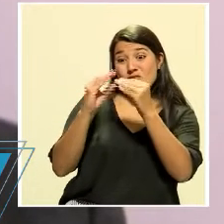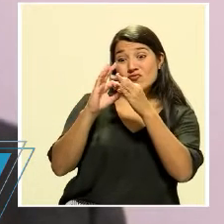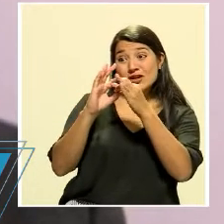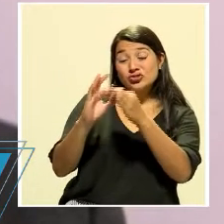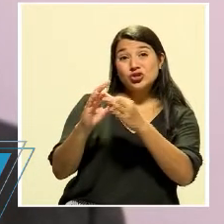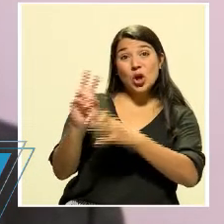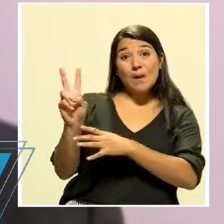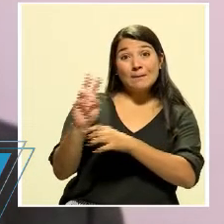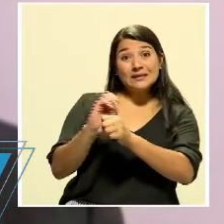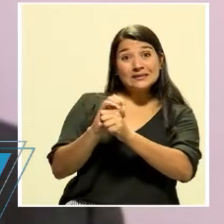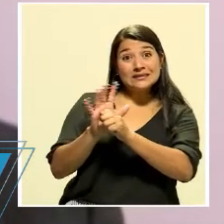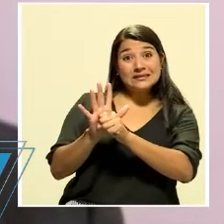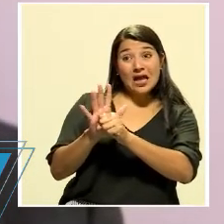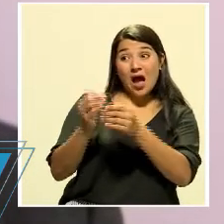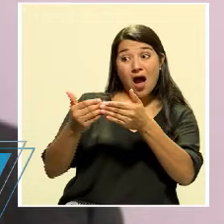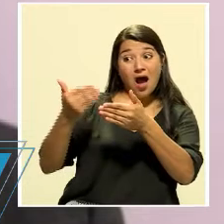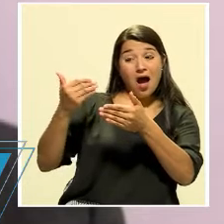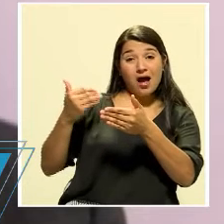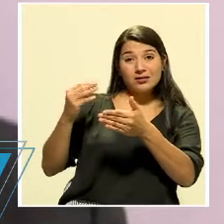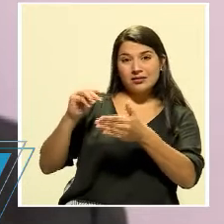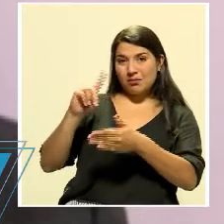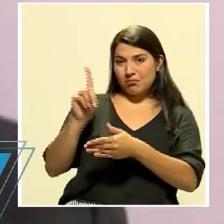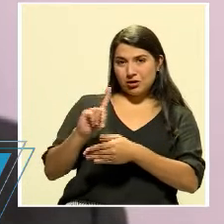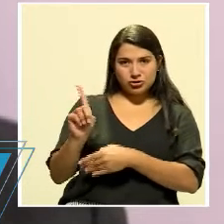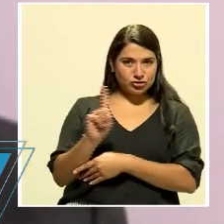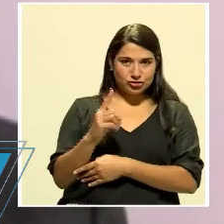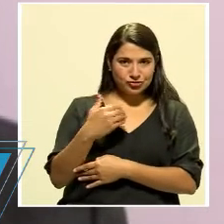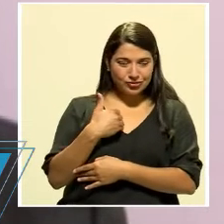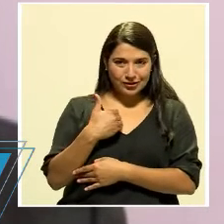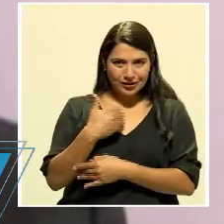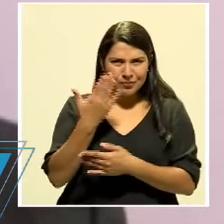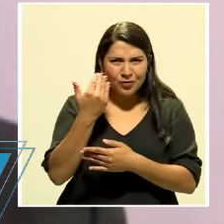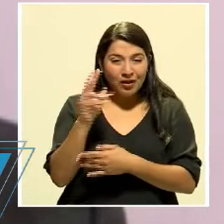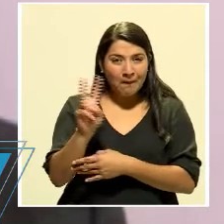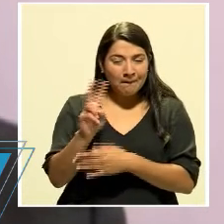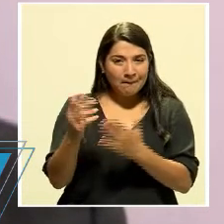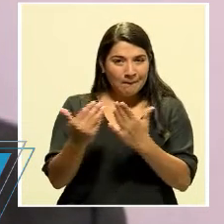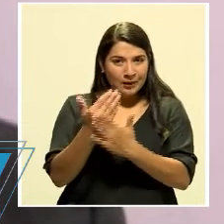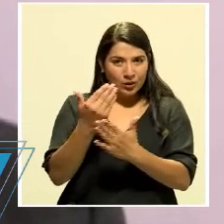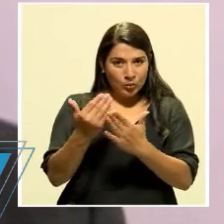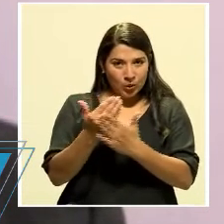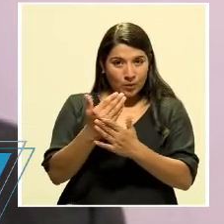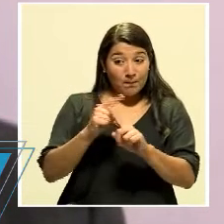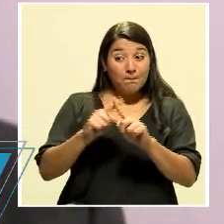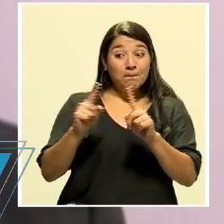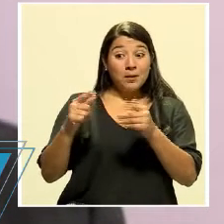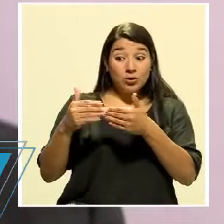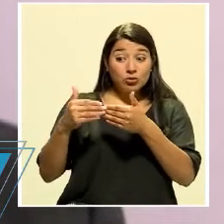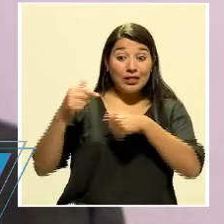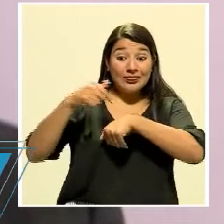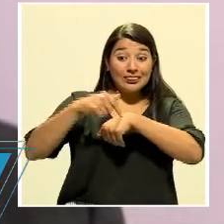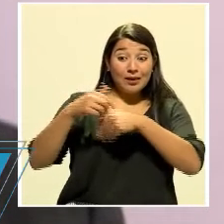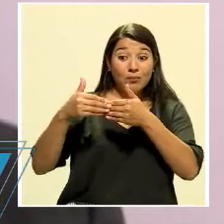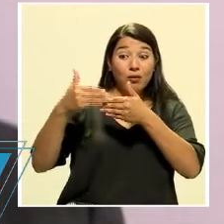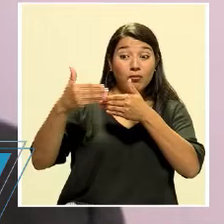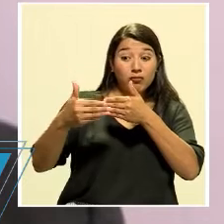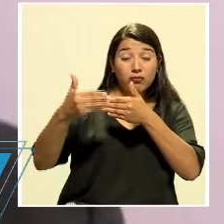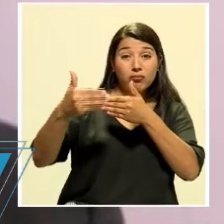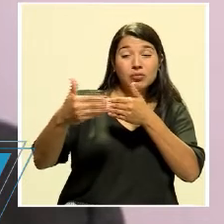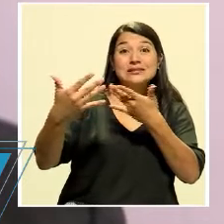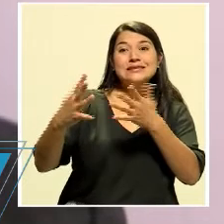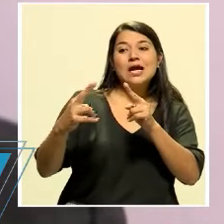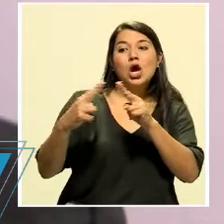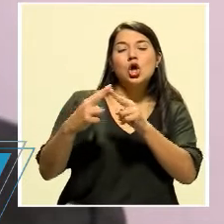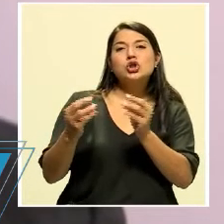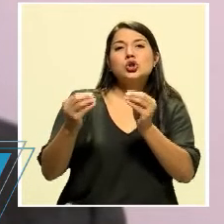en marzo no estaba disponible. Y conforme el virus se ha ido conociendo, hemos ido viendo, por ejemplo,